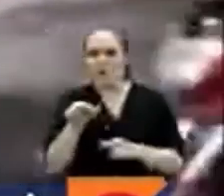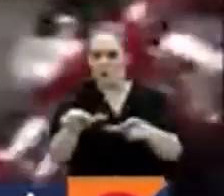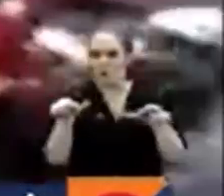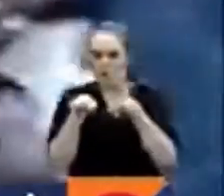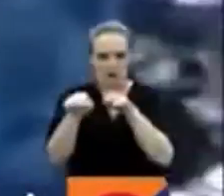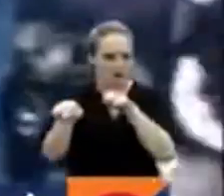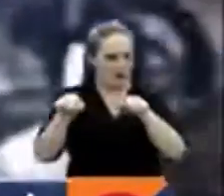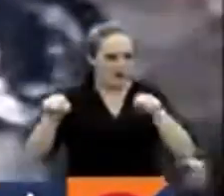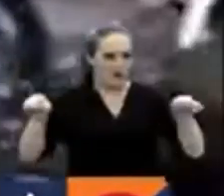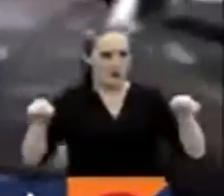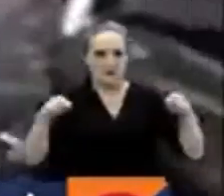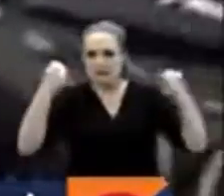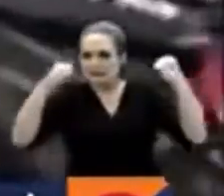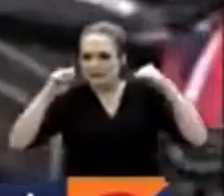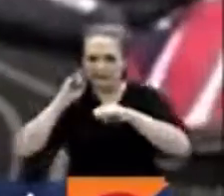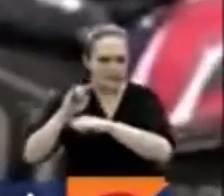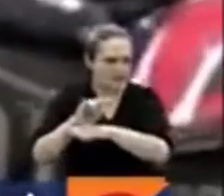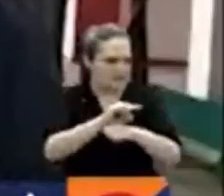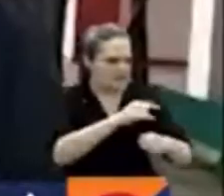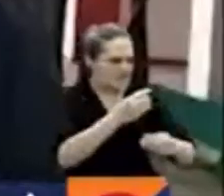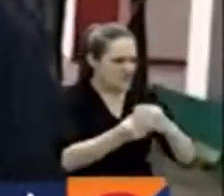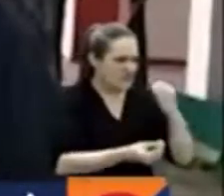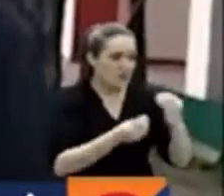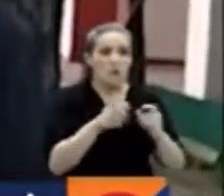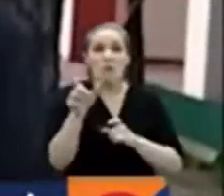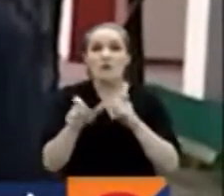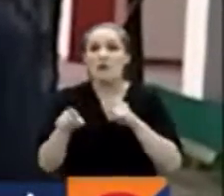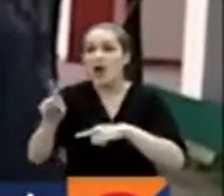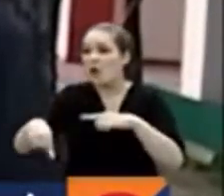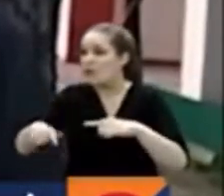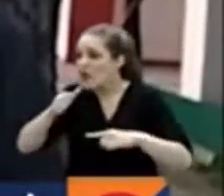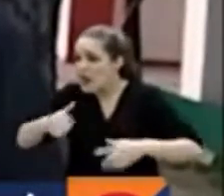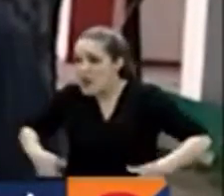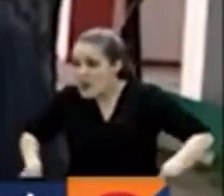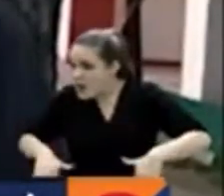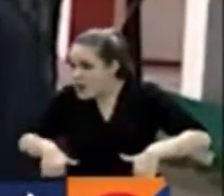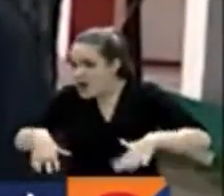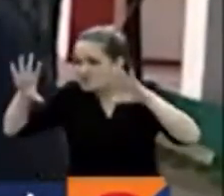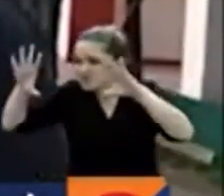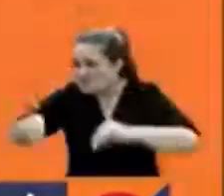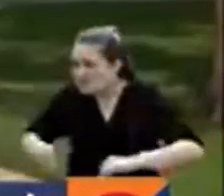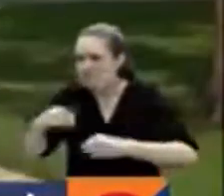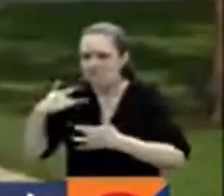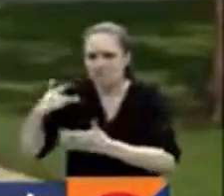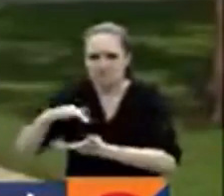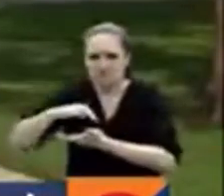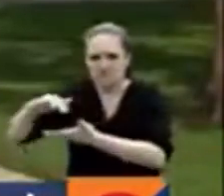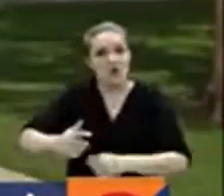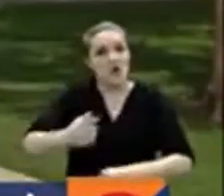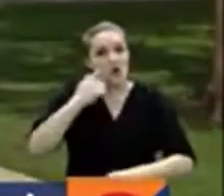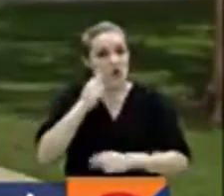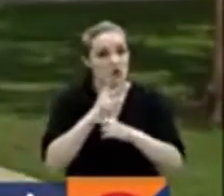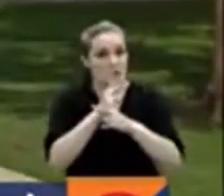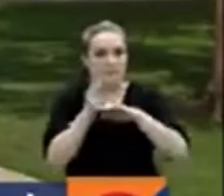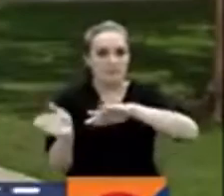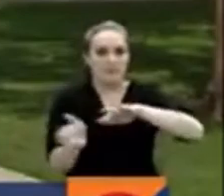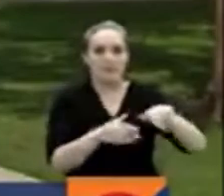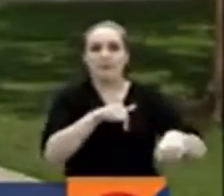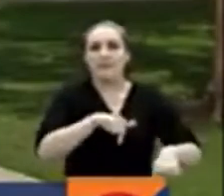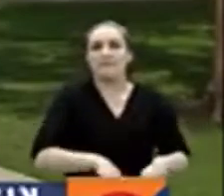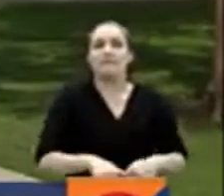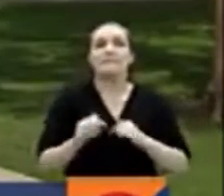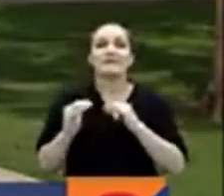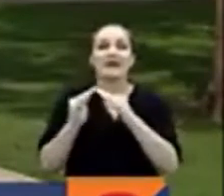humanitarias a las personas que perdieron todo e hicieron un llamado a estar alerta porque las lluvias continúan. En Baranoa, alrededor de 15